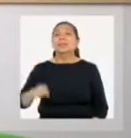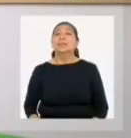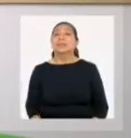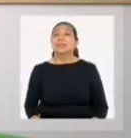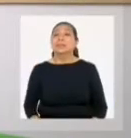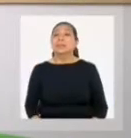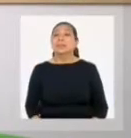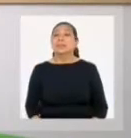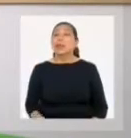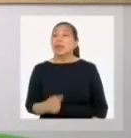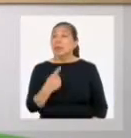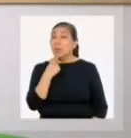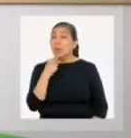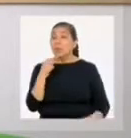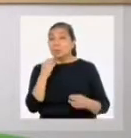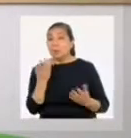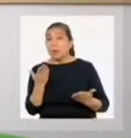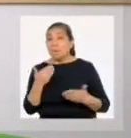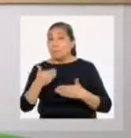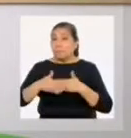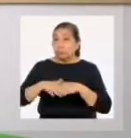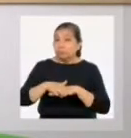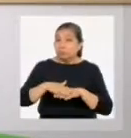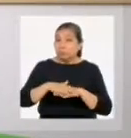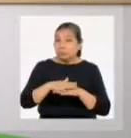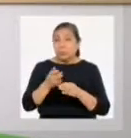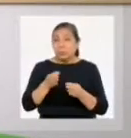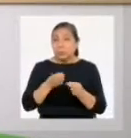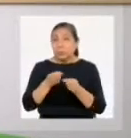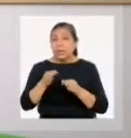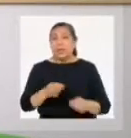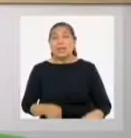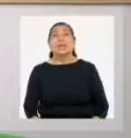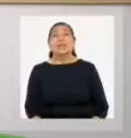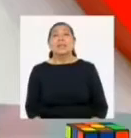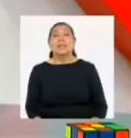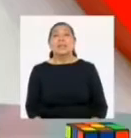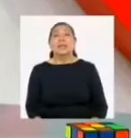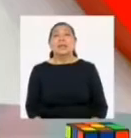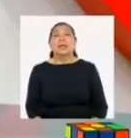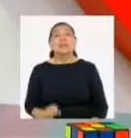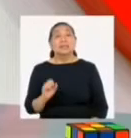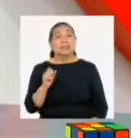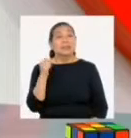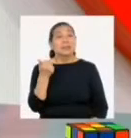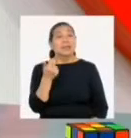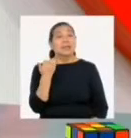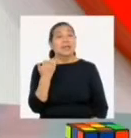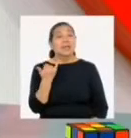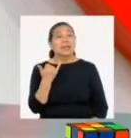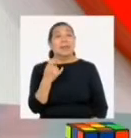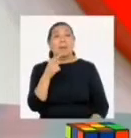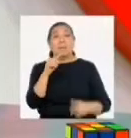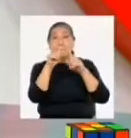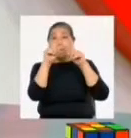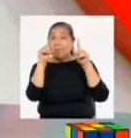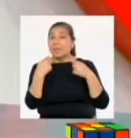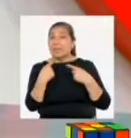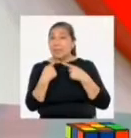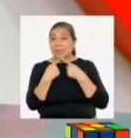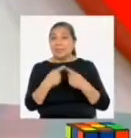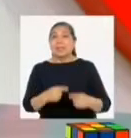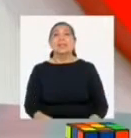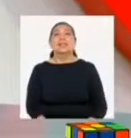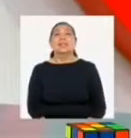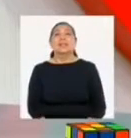es. Rebot seguramente estará procesando una explicación, Jonathan. Hice rápidamente este cuadro con lo ya